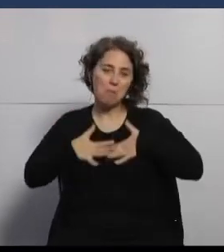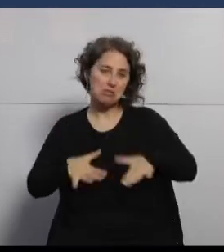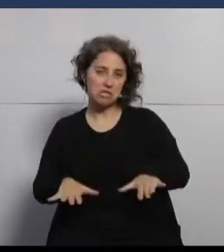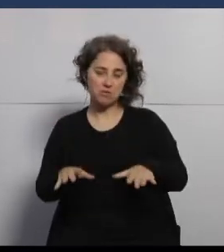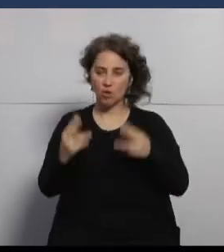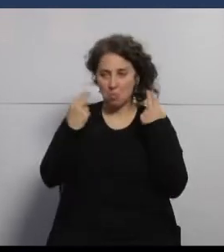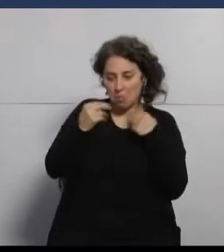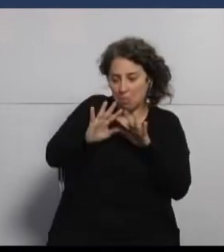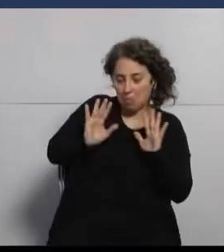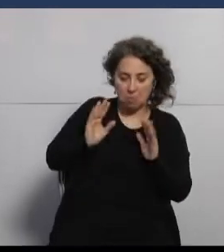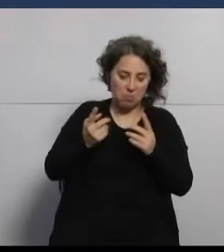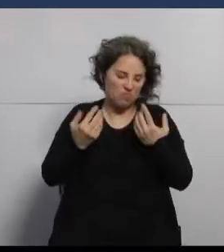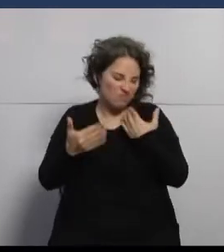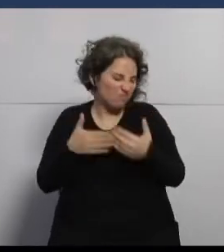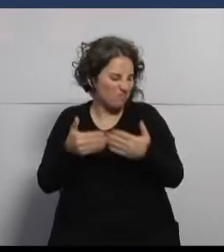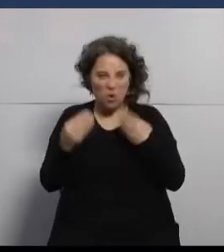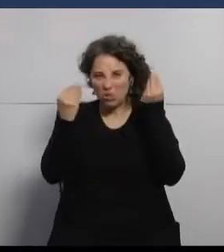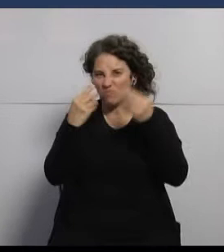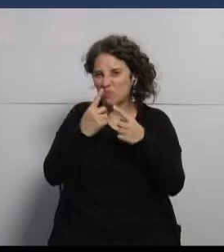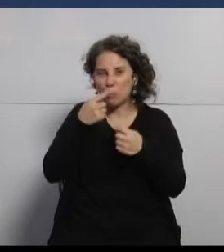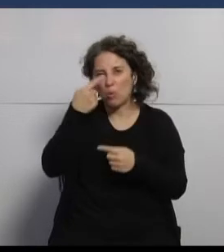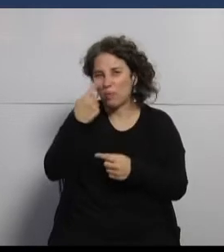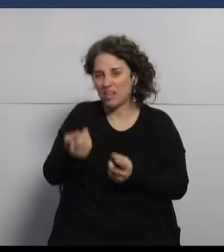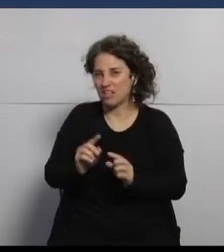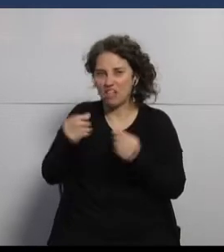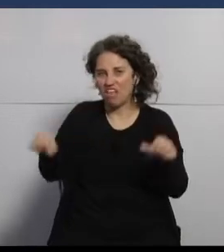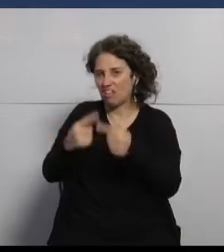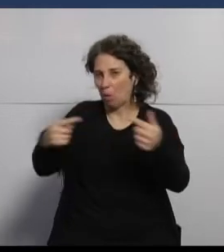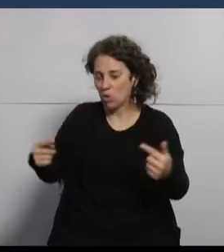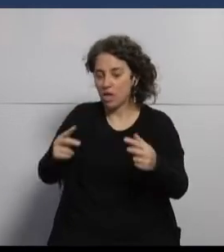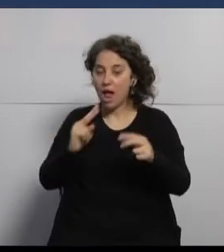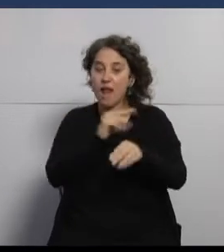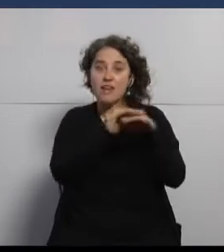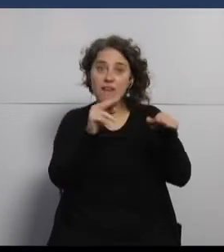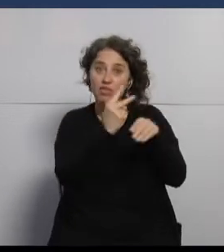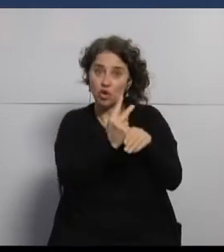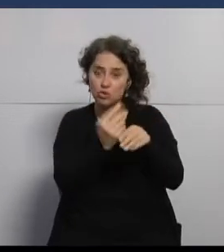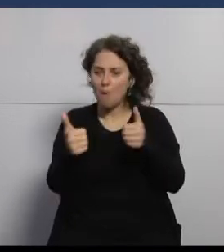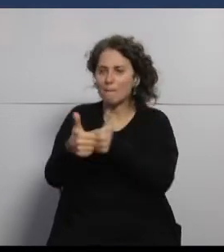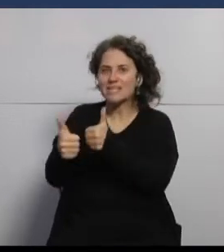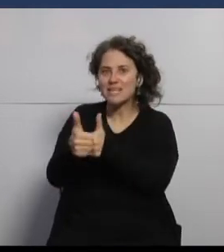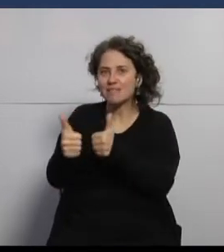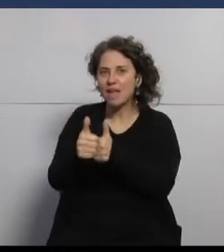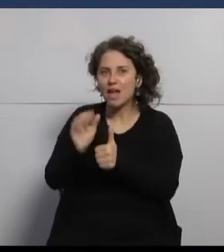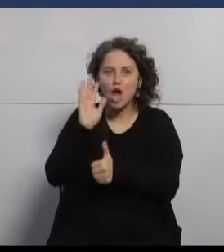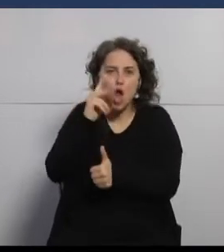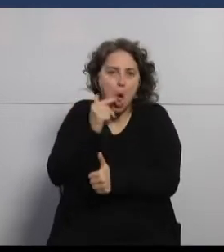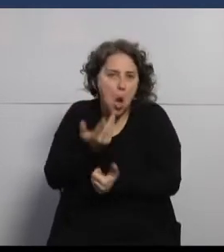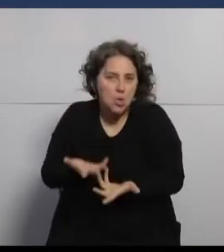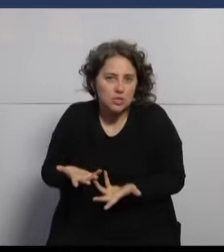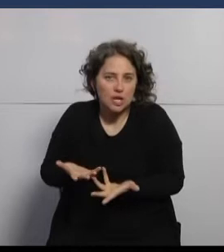sienten que es importante hacer las cosas. El nivel 2 son pacientes que no tienen conocimiento